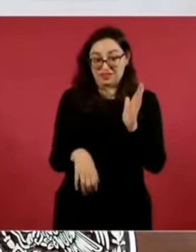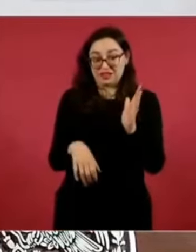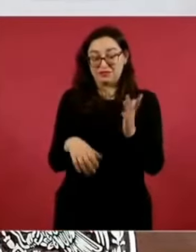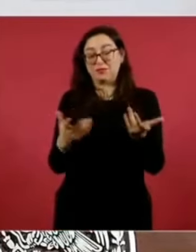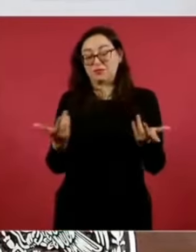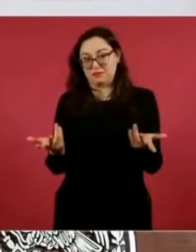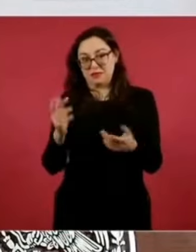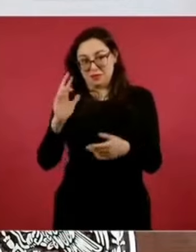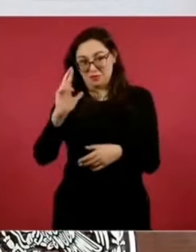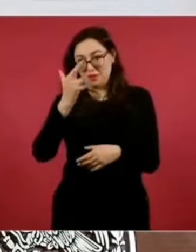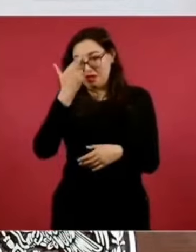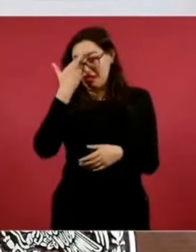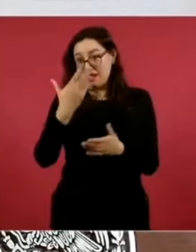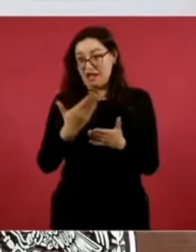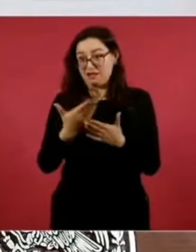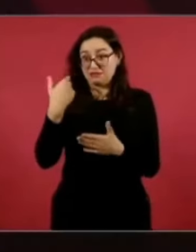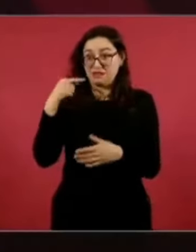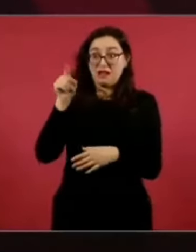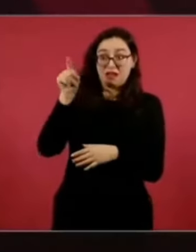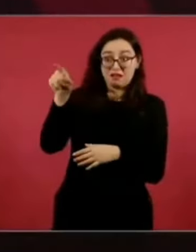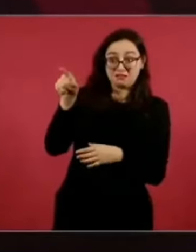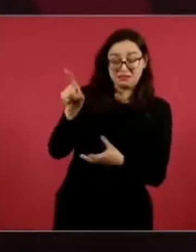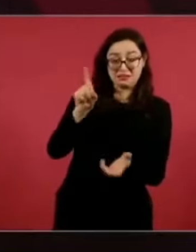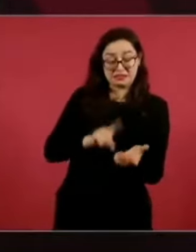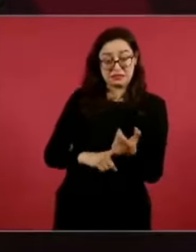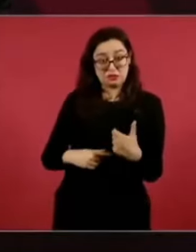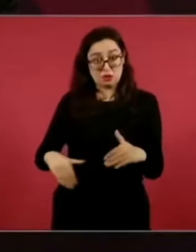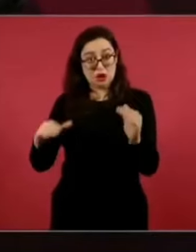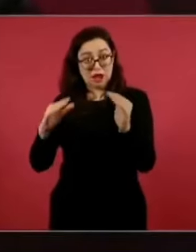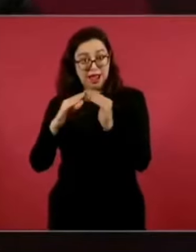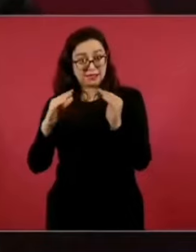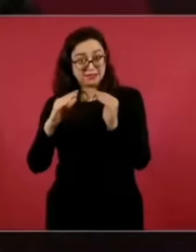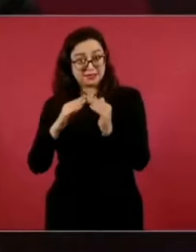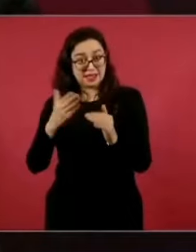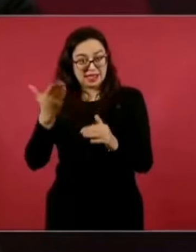al pueblo,